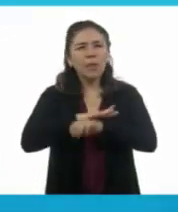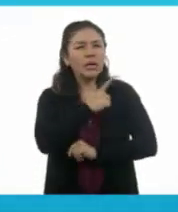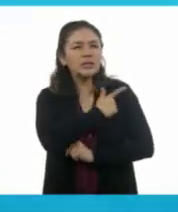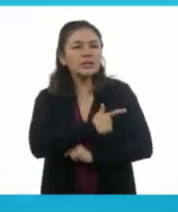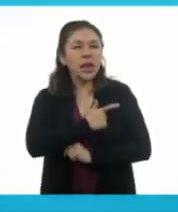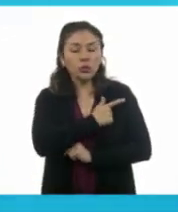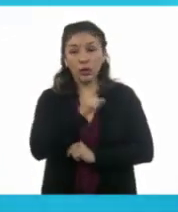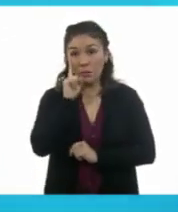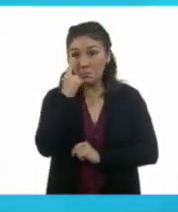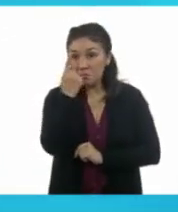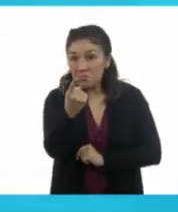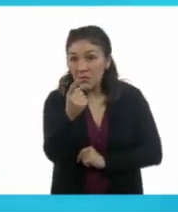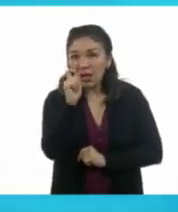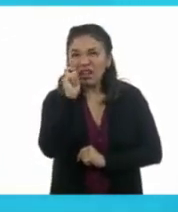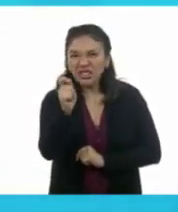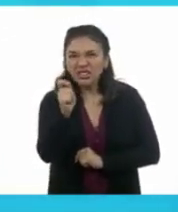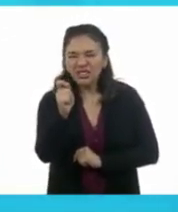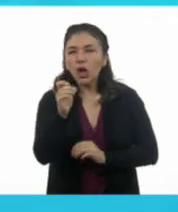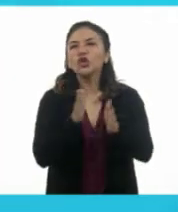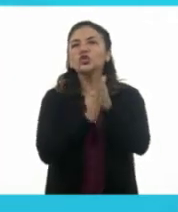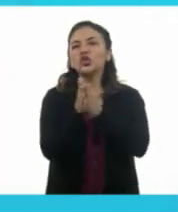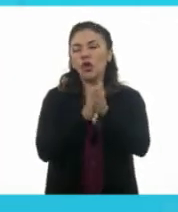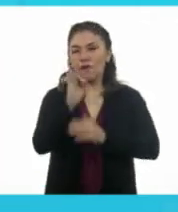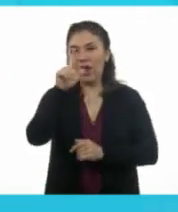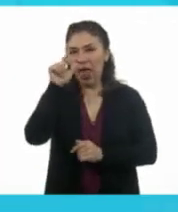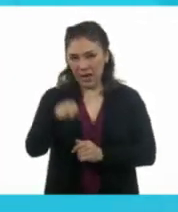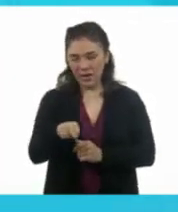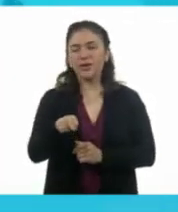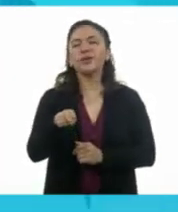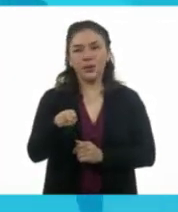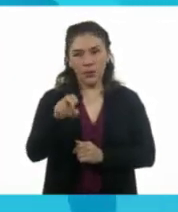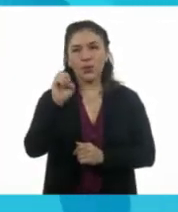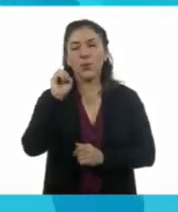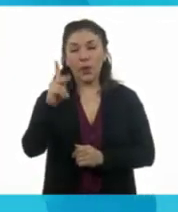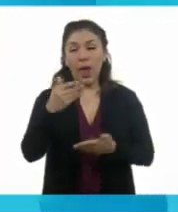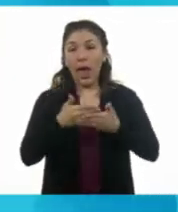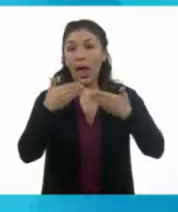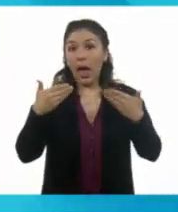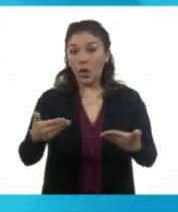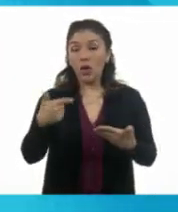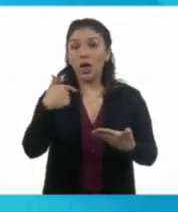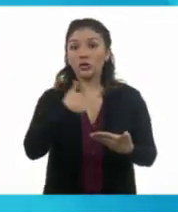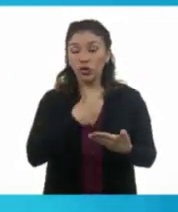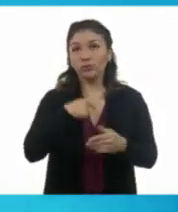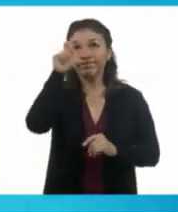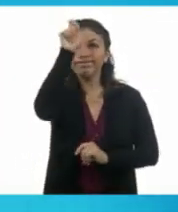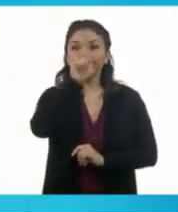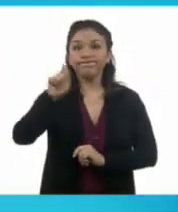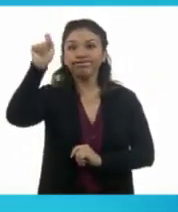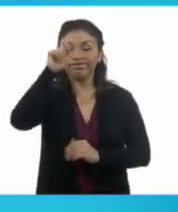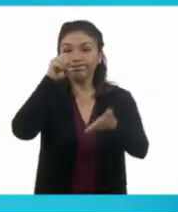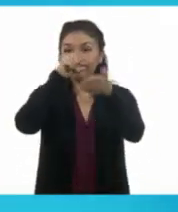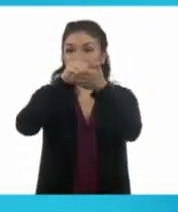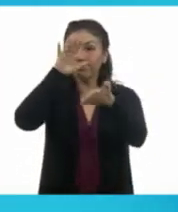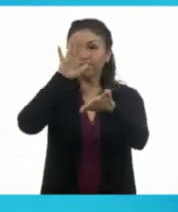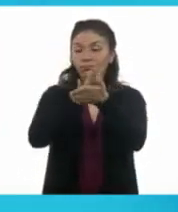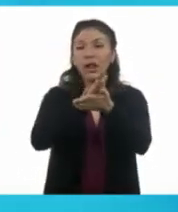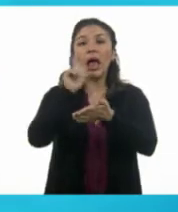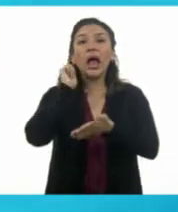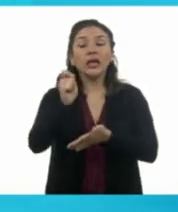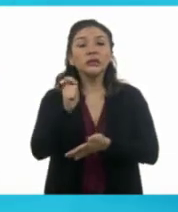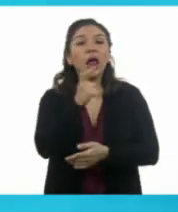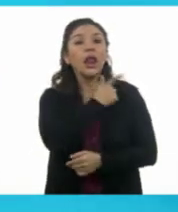El de Lucy era Chocoflan. Chocoflan. Entonces, vamos a anotar que